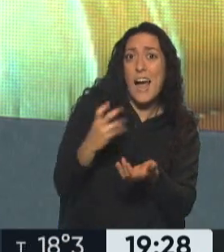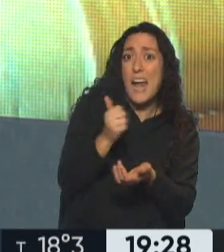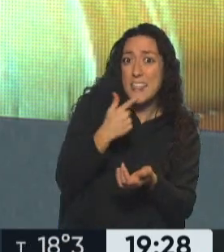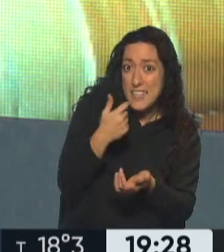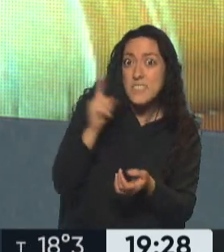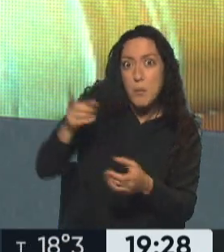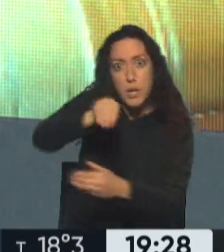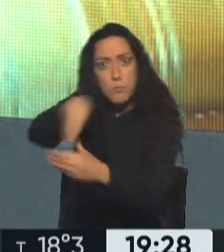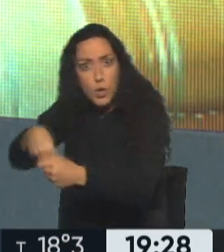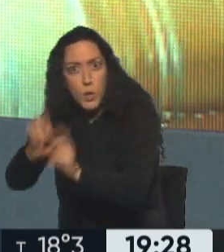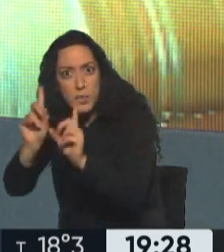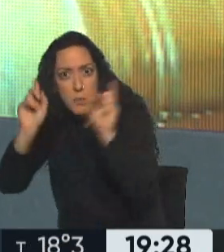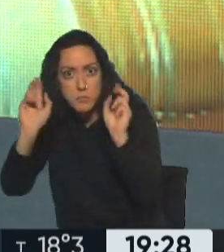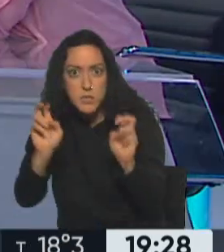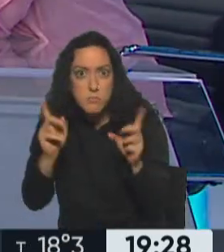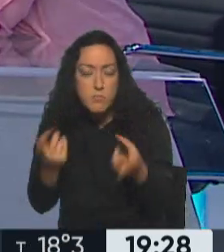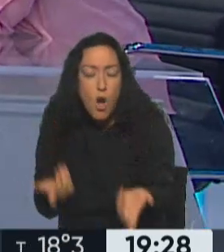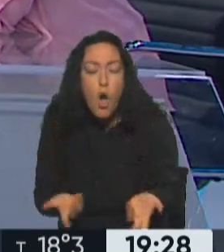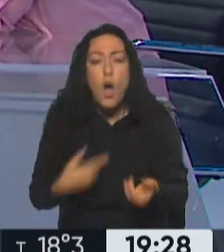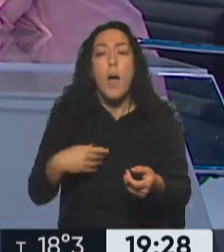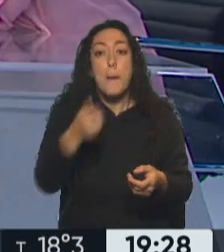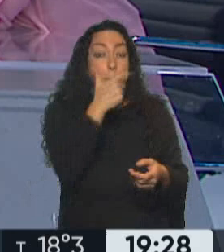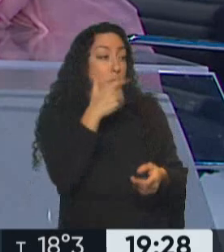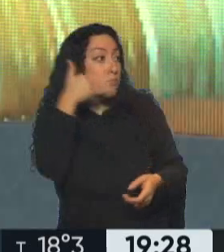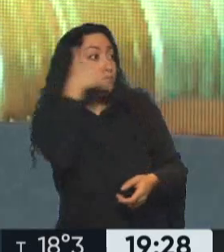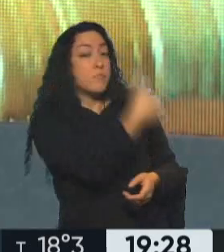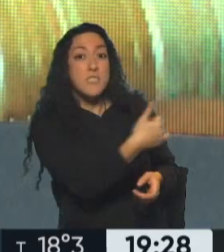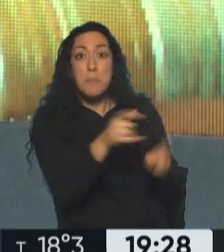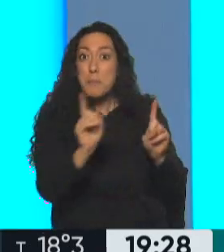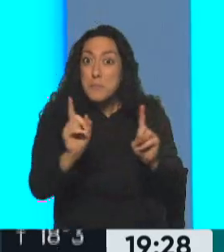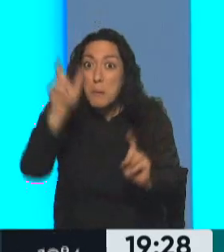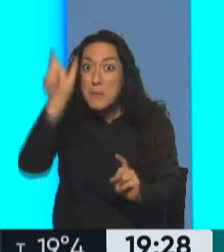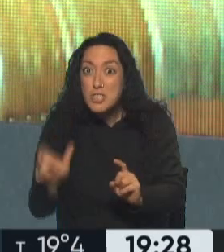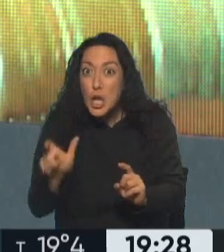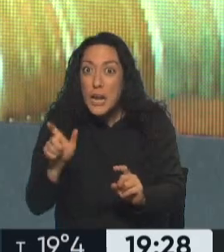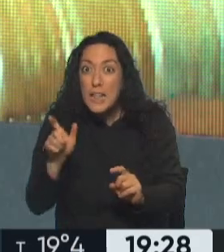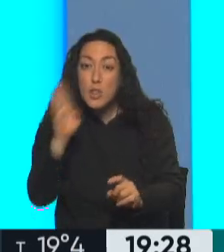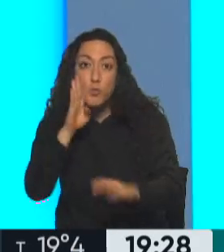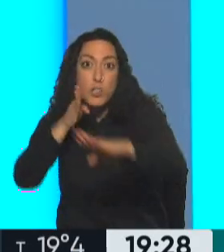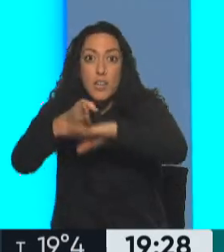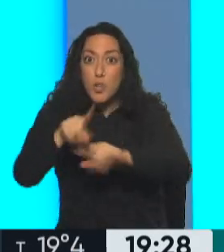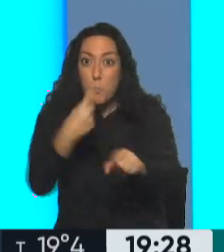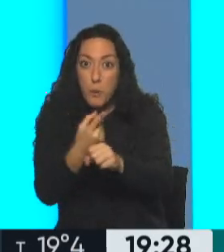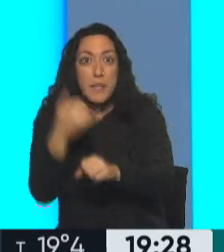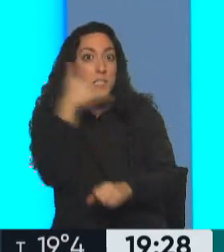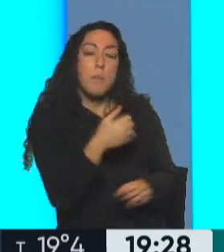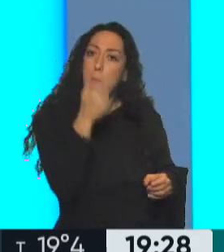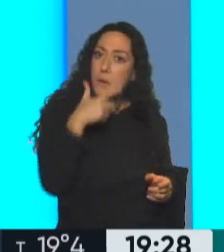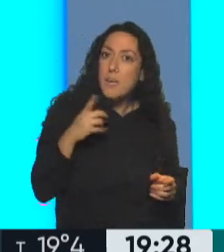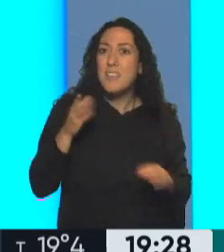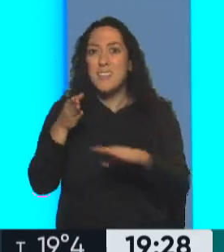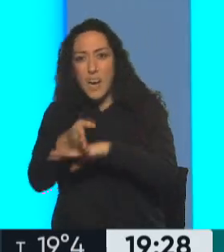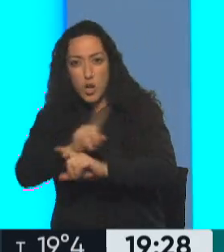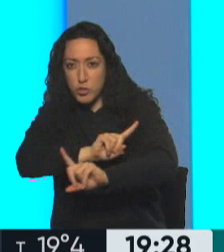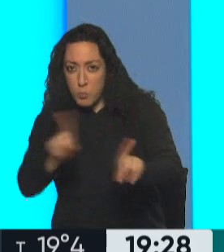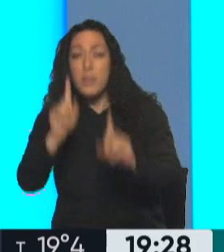implicada. El que lo llamó por teléfono, Mauricio, para bajar la letra, era este hombre que no puede entrar a Estados Unidos, entonces. No solo no va a poder entrar a Estados Unidos, sino que además van